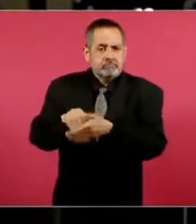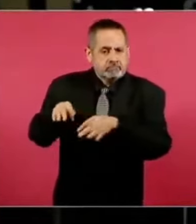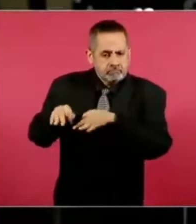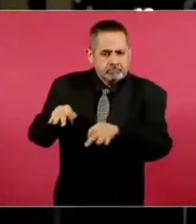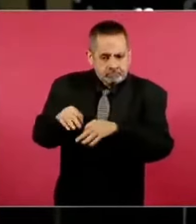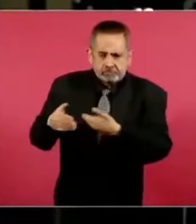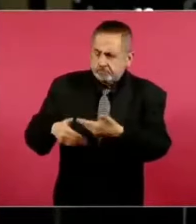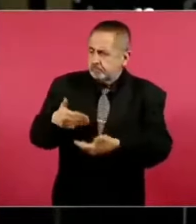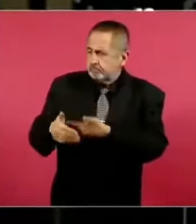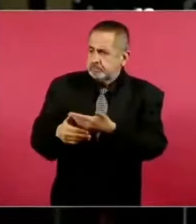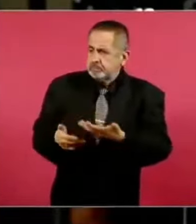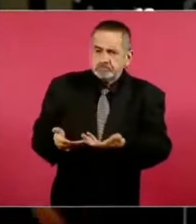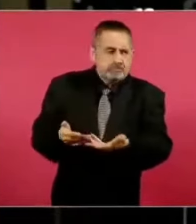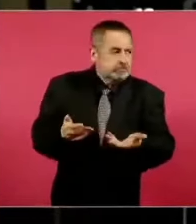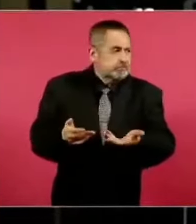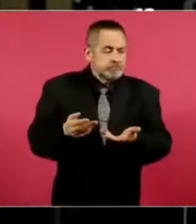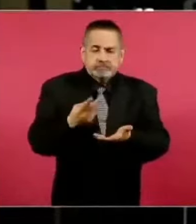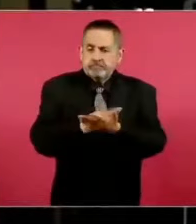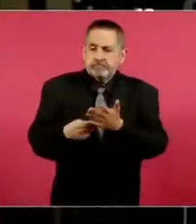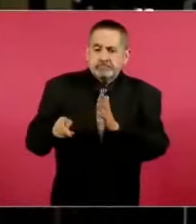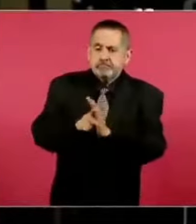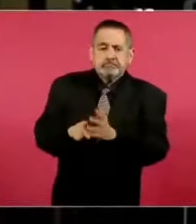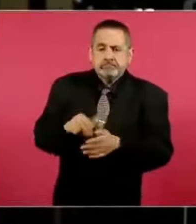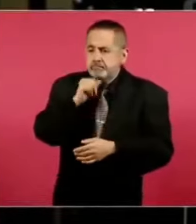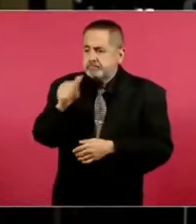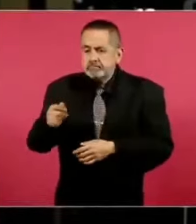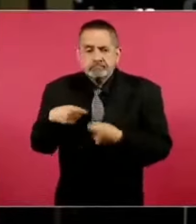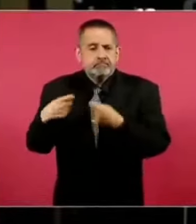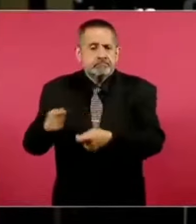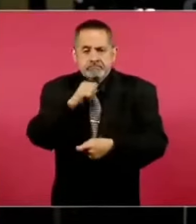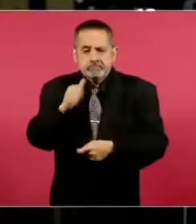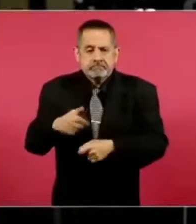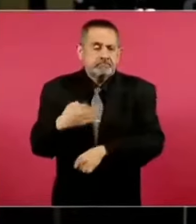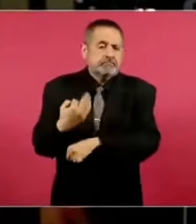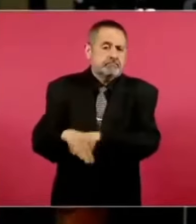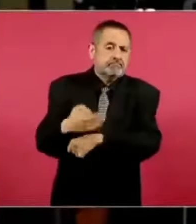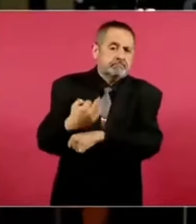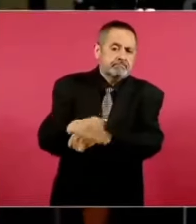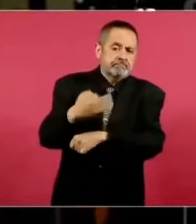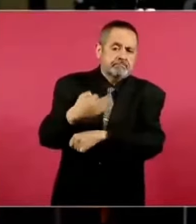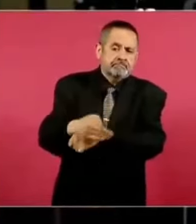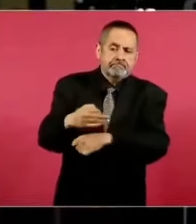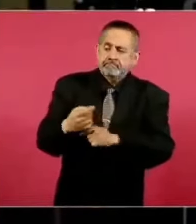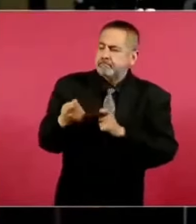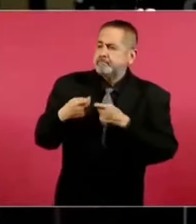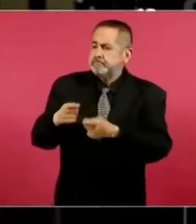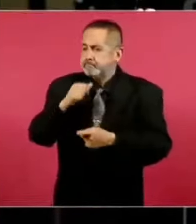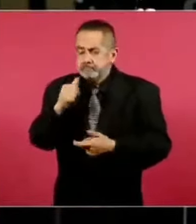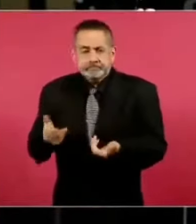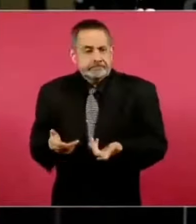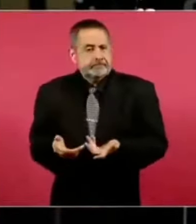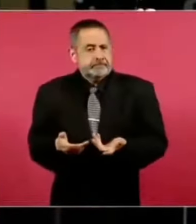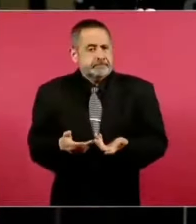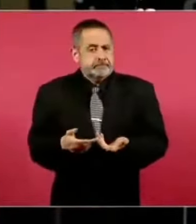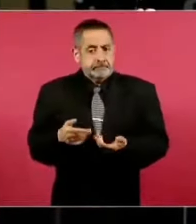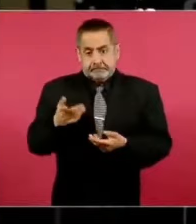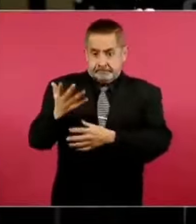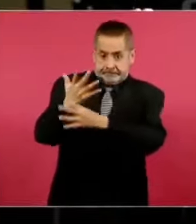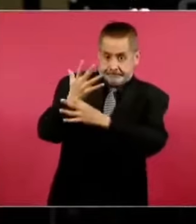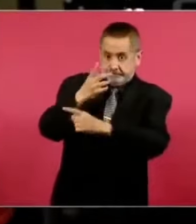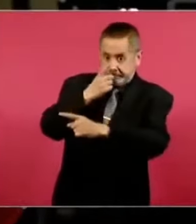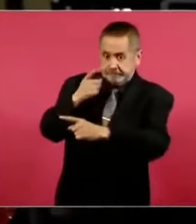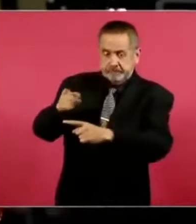que están como eventuales, que no se les ha dado el proceso y que incluso han entrado, según ellos,